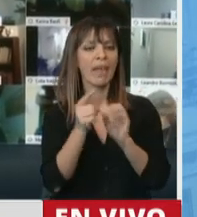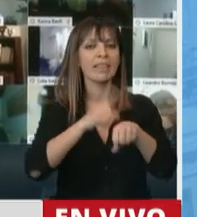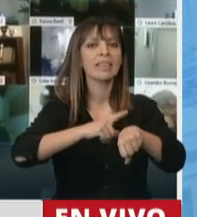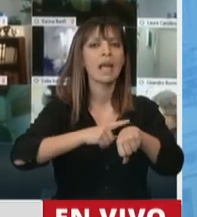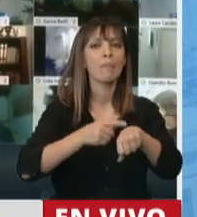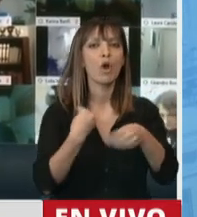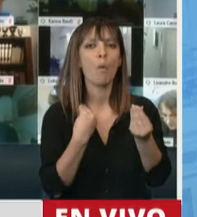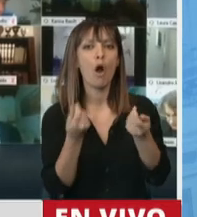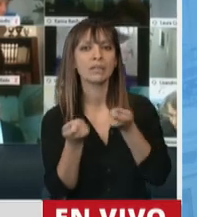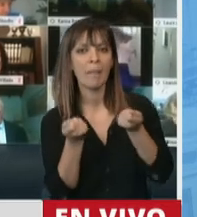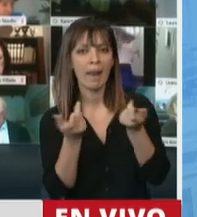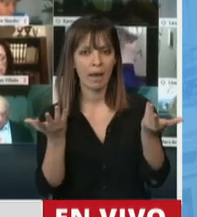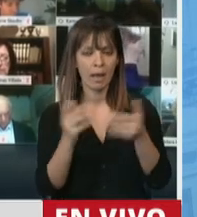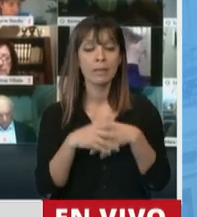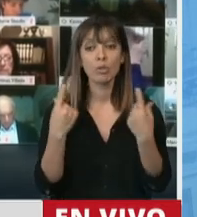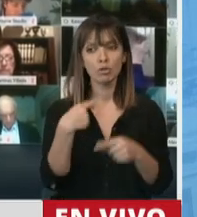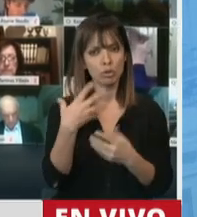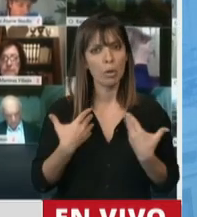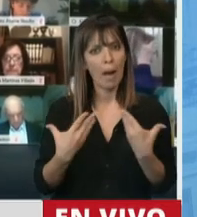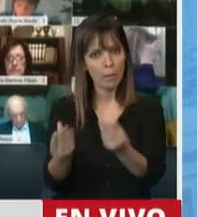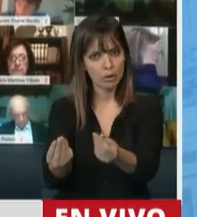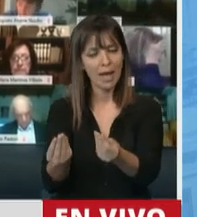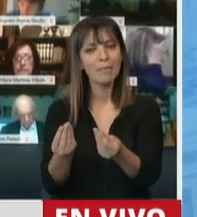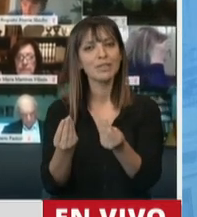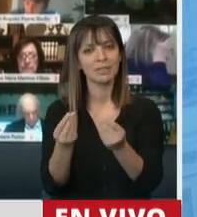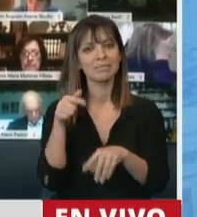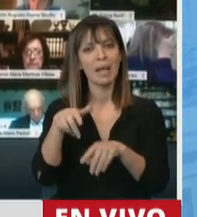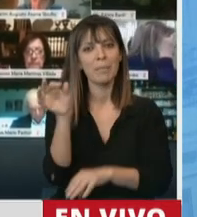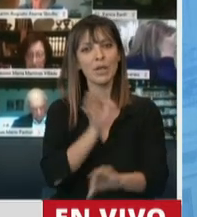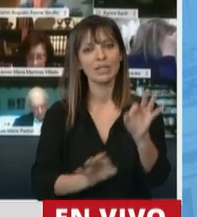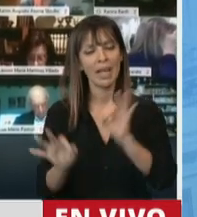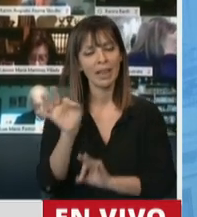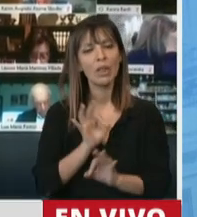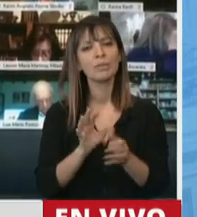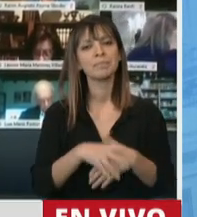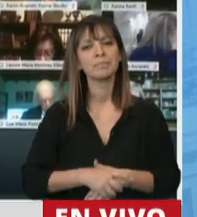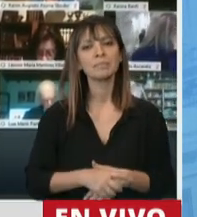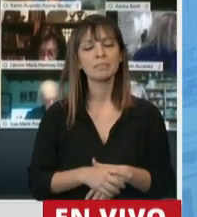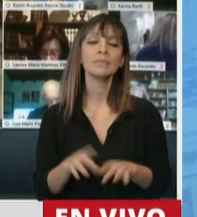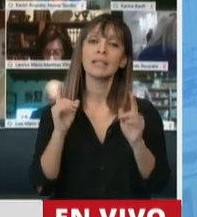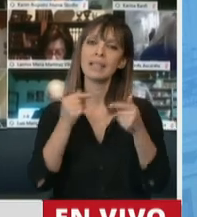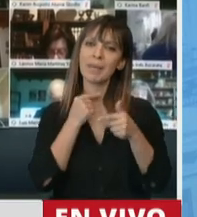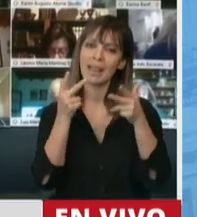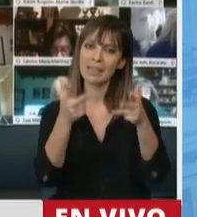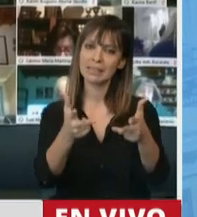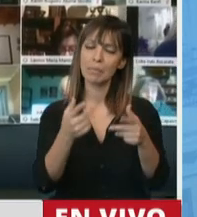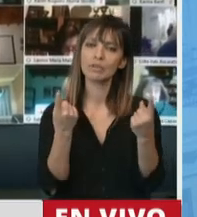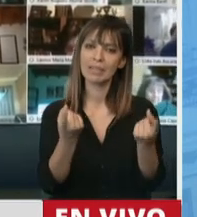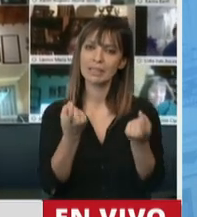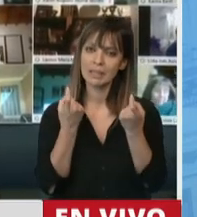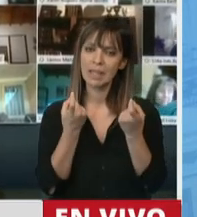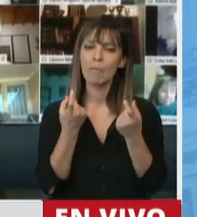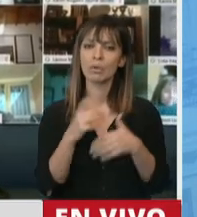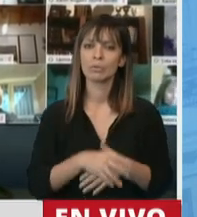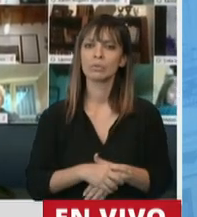tiempo. Por eso, presidente, vamos a acompañar este proyecto diciendo también que es necesario